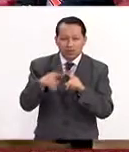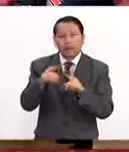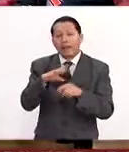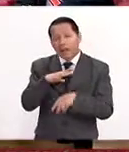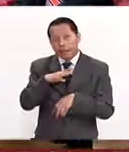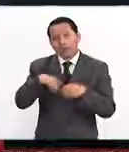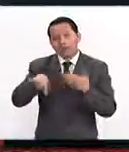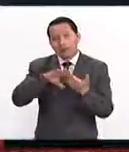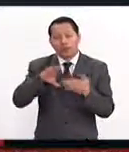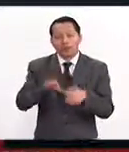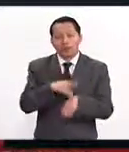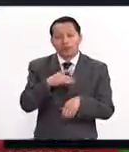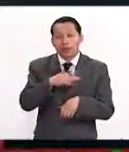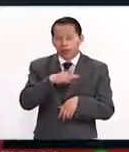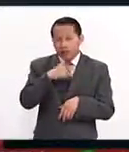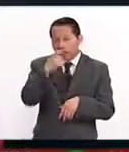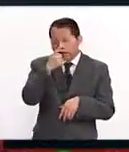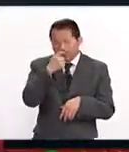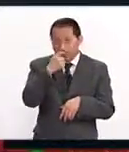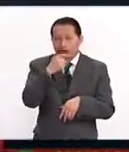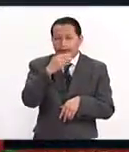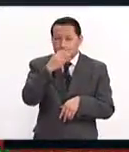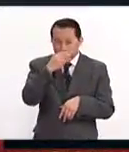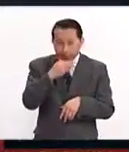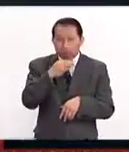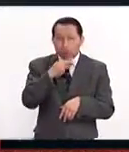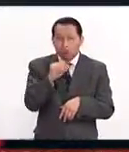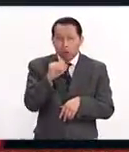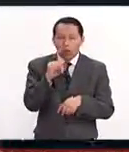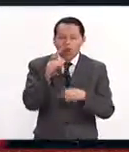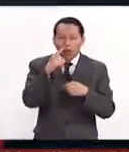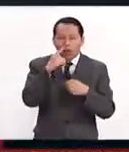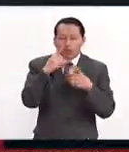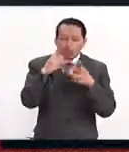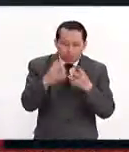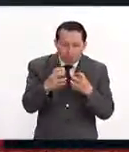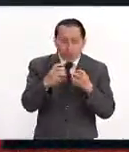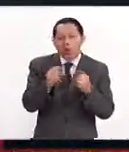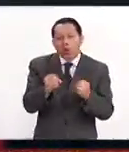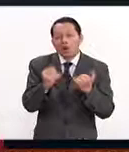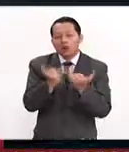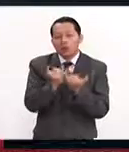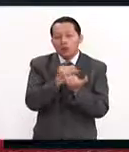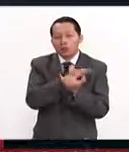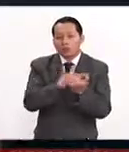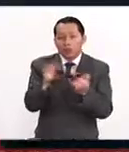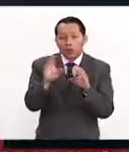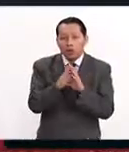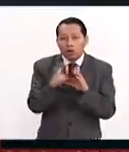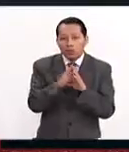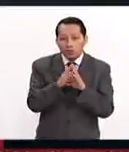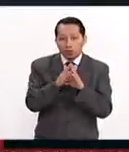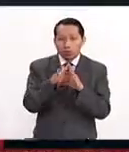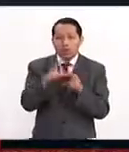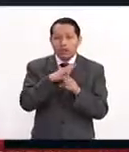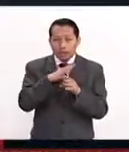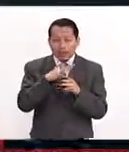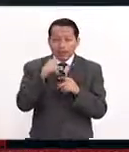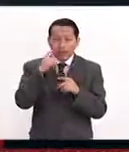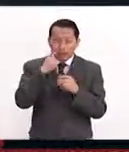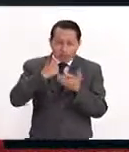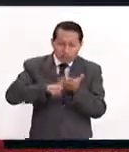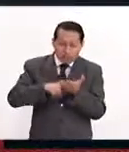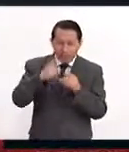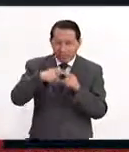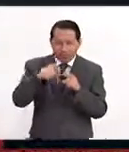ya sea que congestionan nuestra nariz o secan nuestra nariz o cambian la cantidad de secreción o la densidad de las secreciones